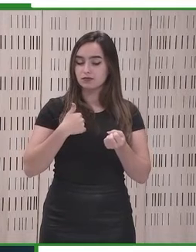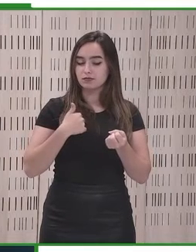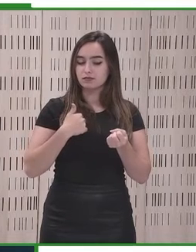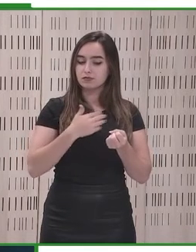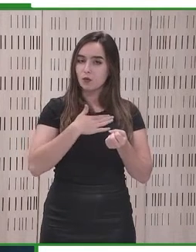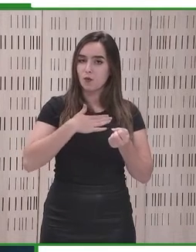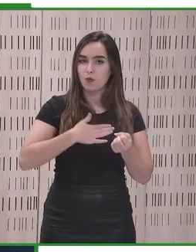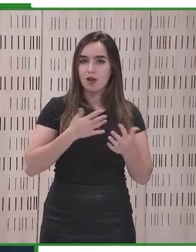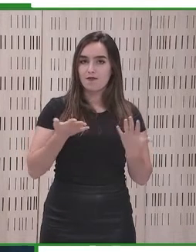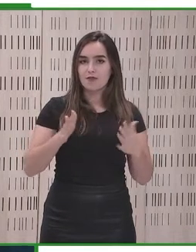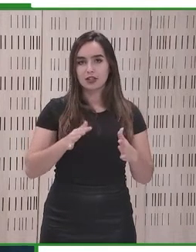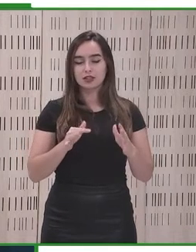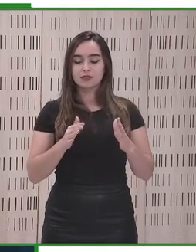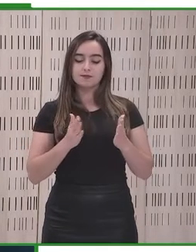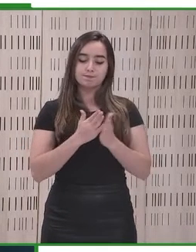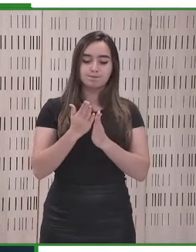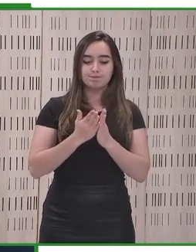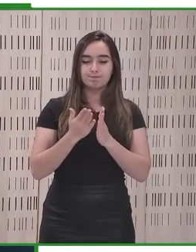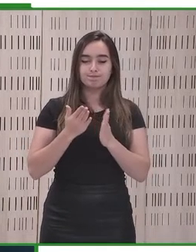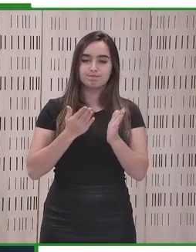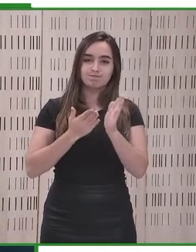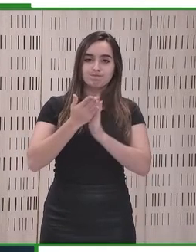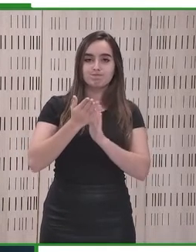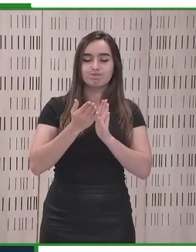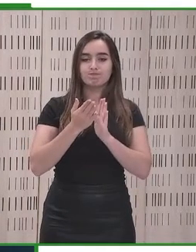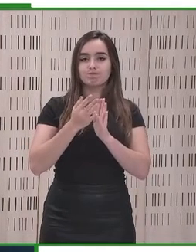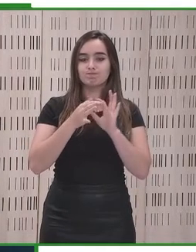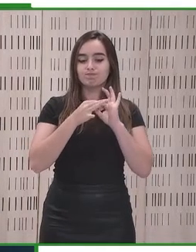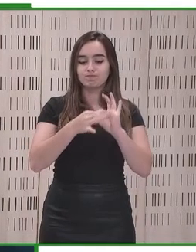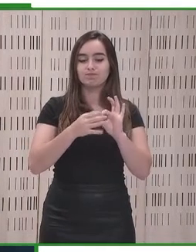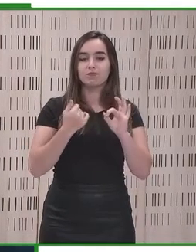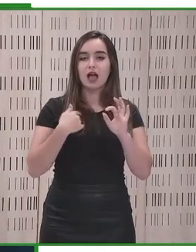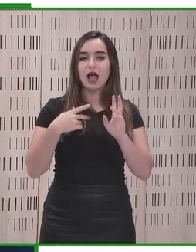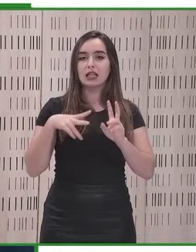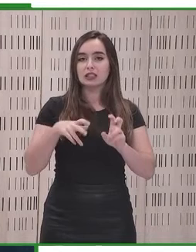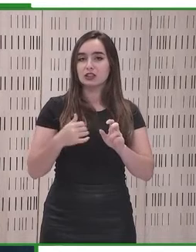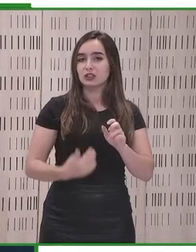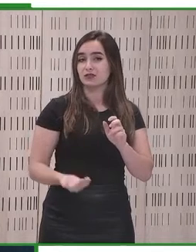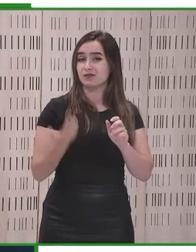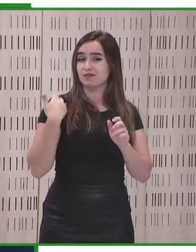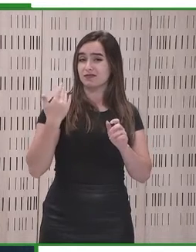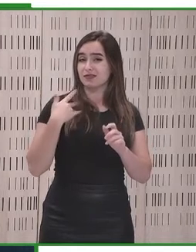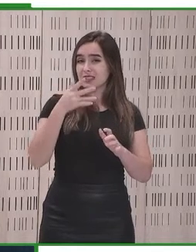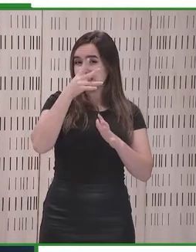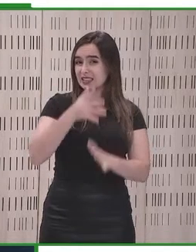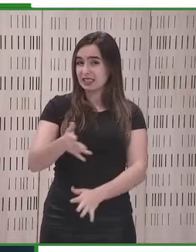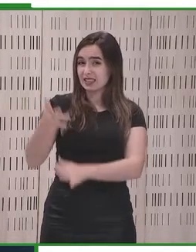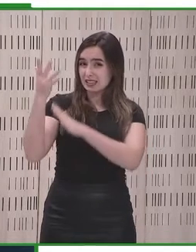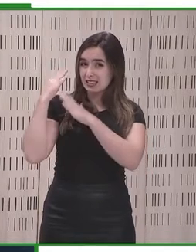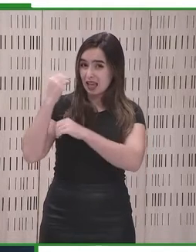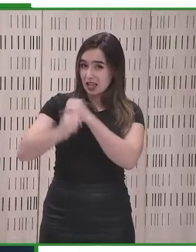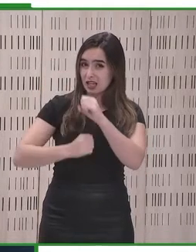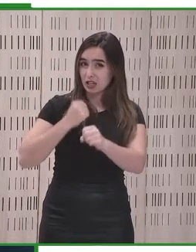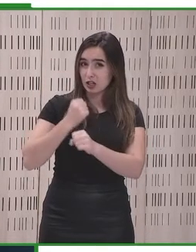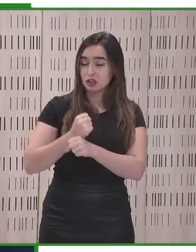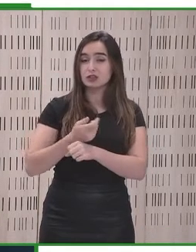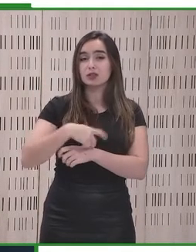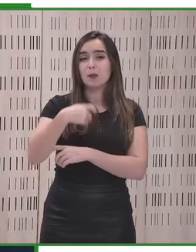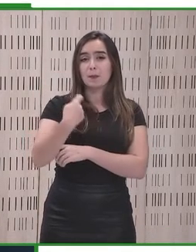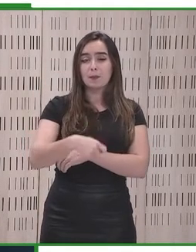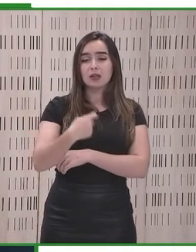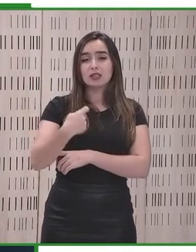otras medidas que también están vigentes. Una de ellas procede de una